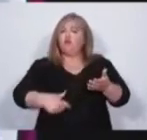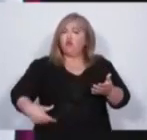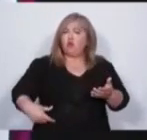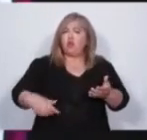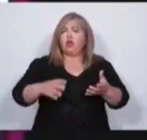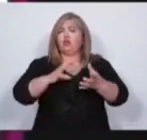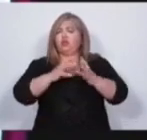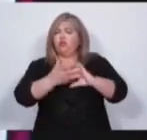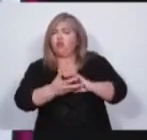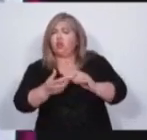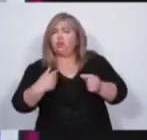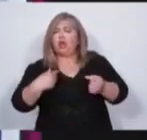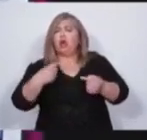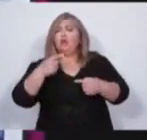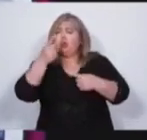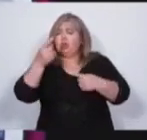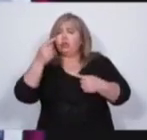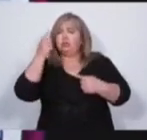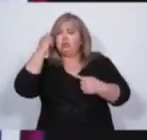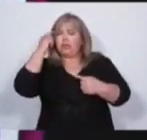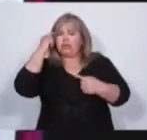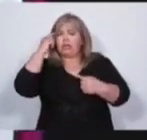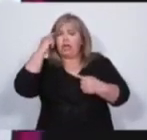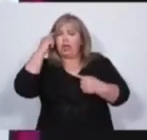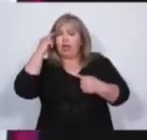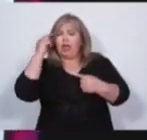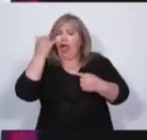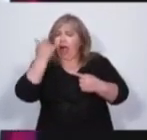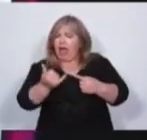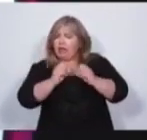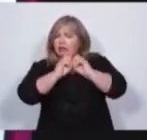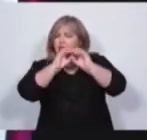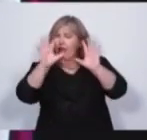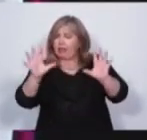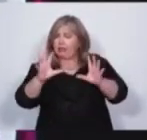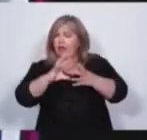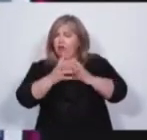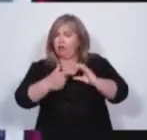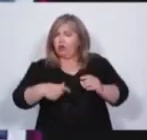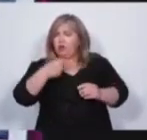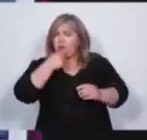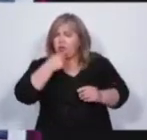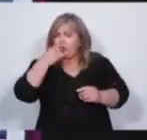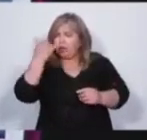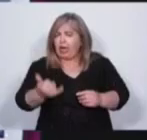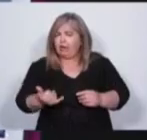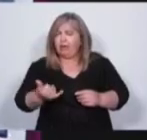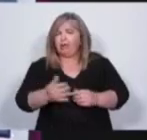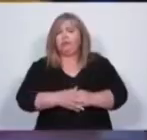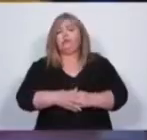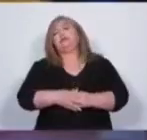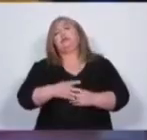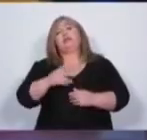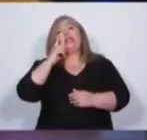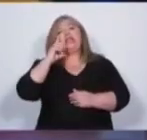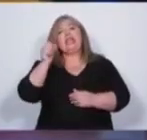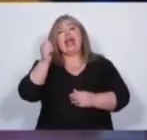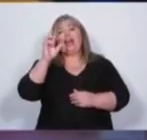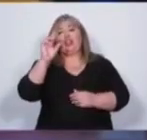¿Creen ustedes que garantiza transparencia e institucionalidad en Mendoza? Lucas Hilaro, por favor.